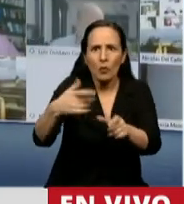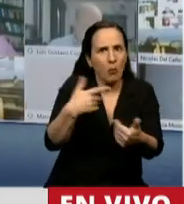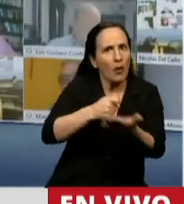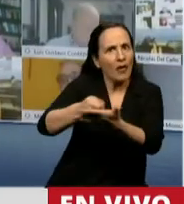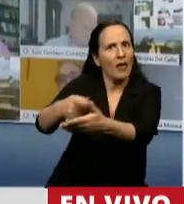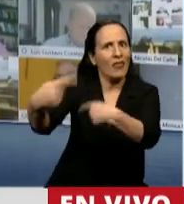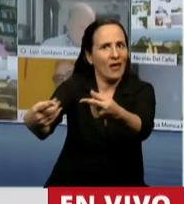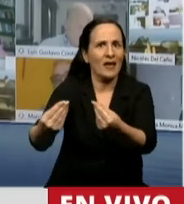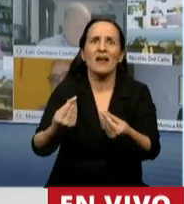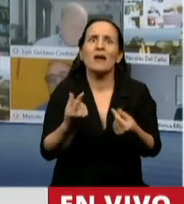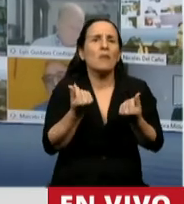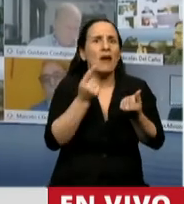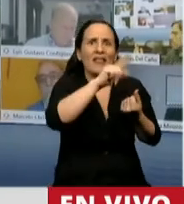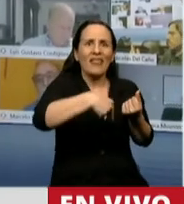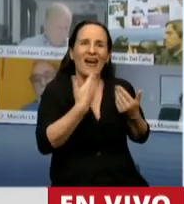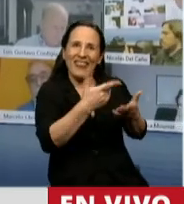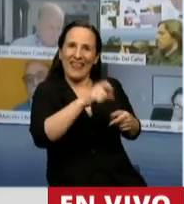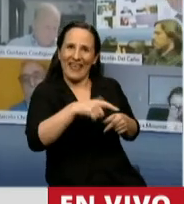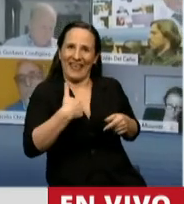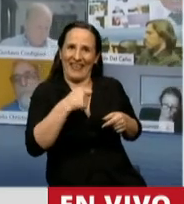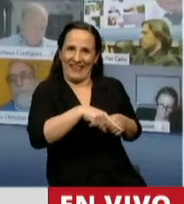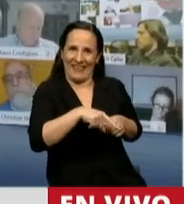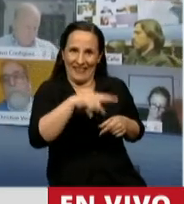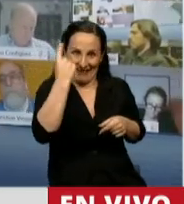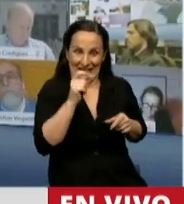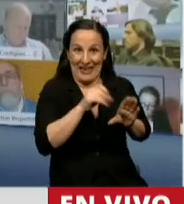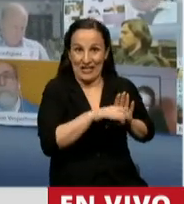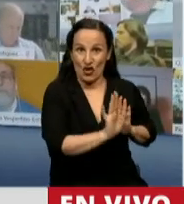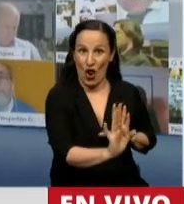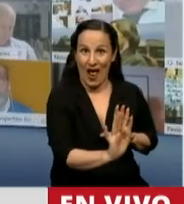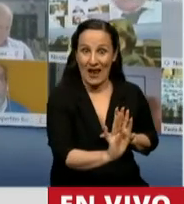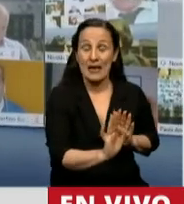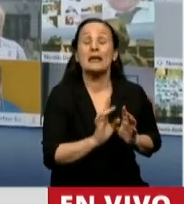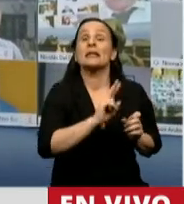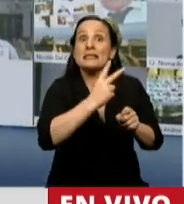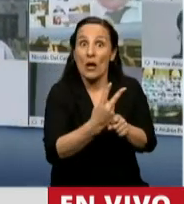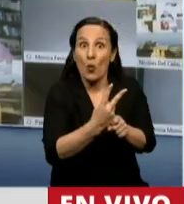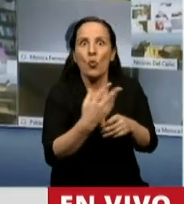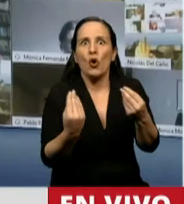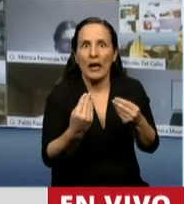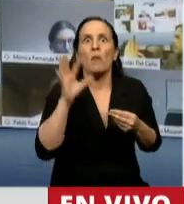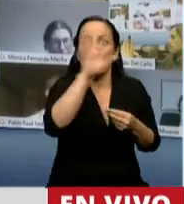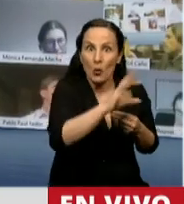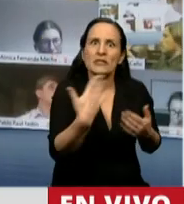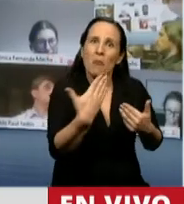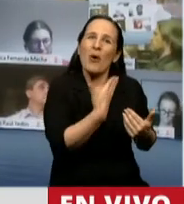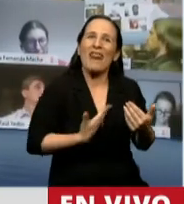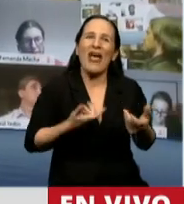los fondos del Tesoro Nacional. En segundo lugar, le da la posibilidad a las provincias de poder gobernar,